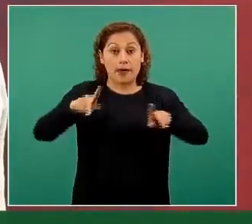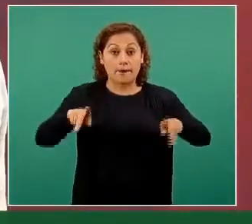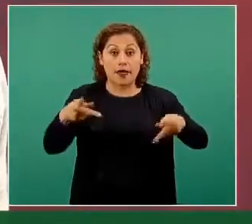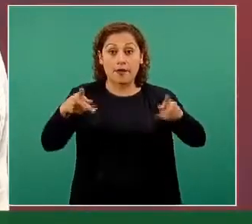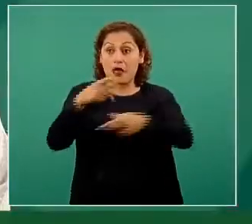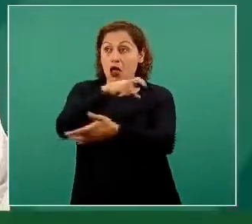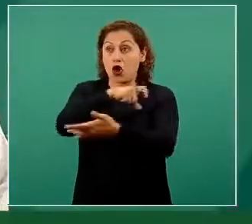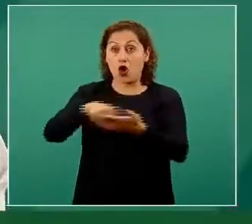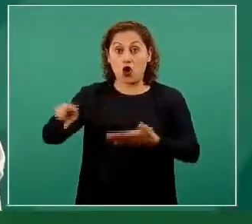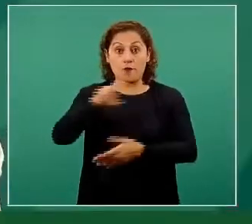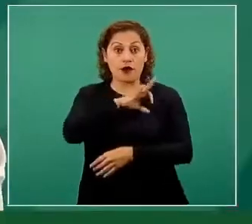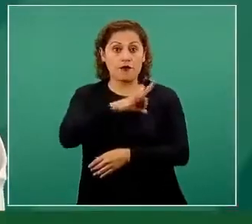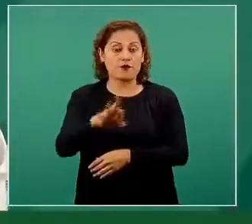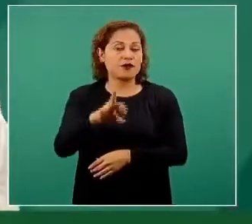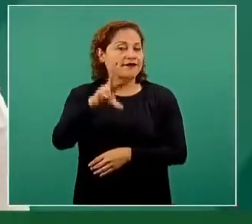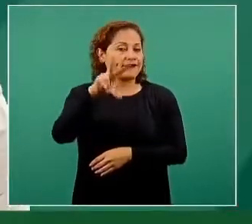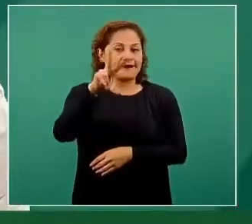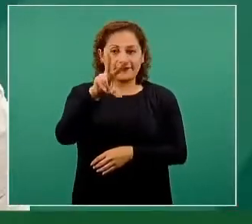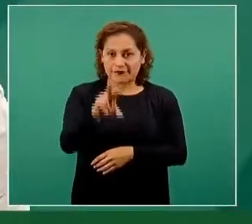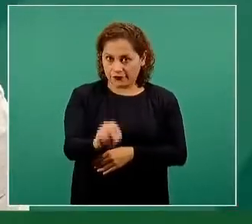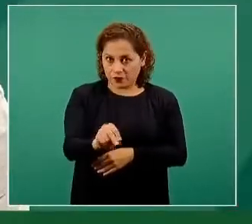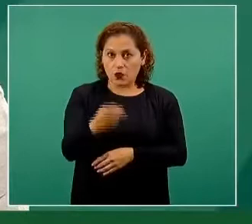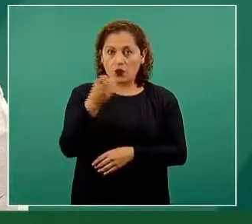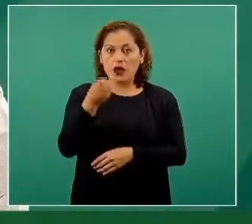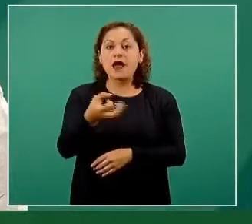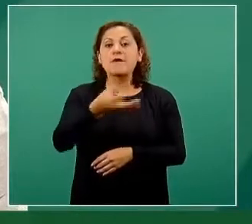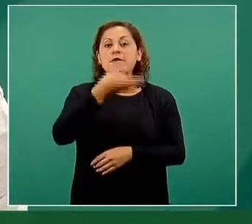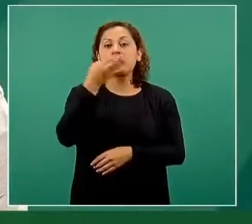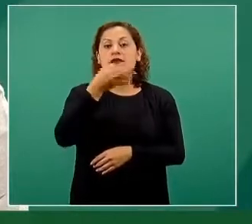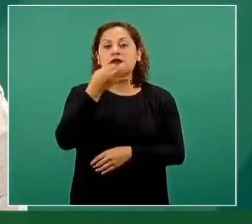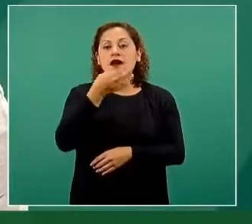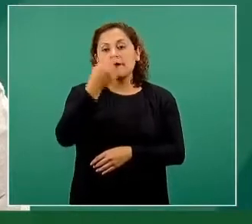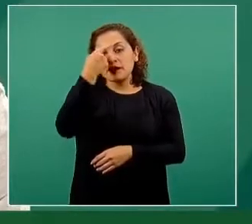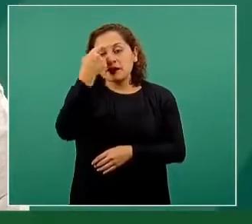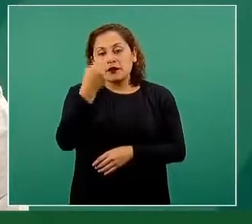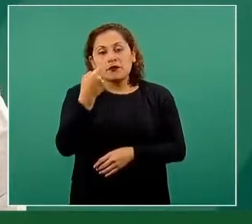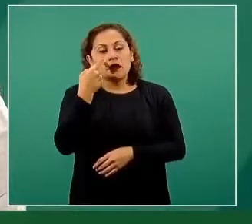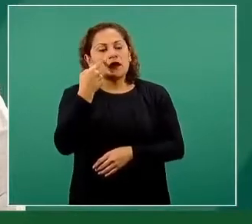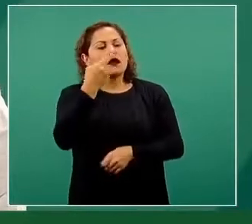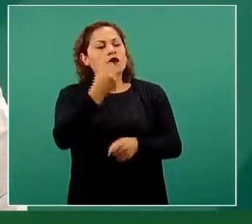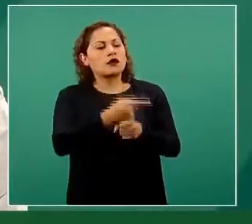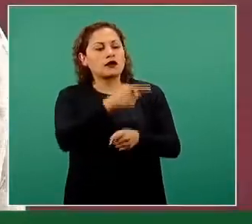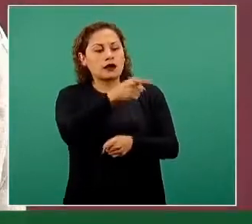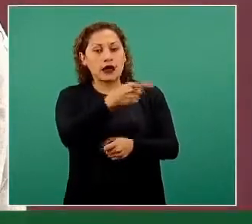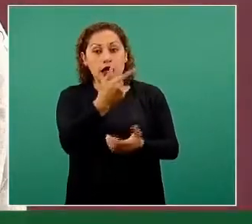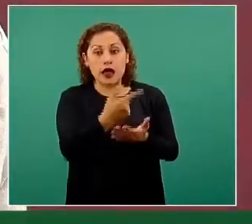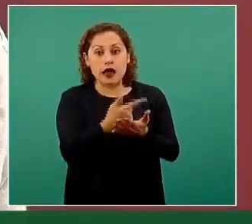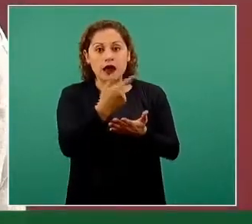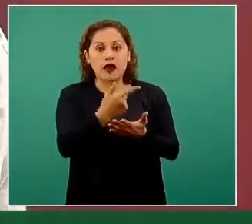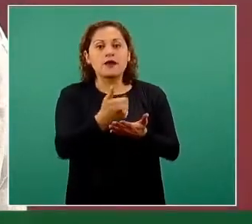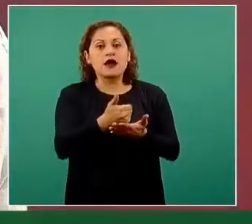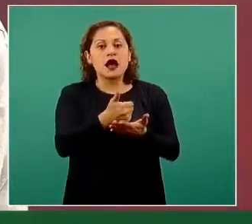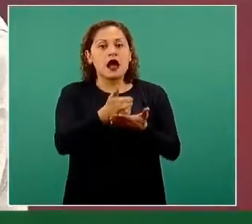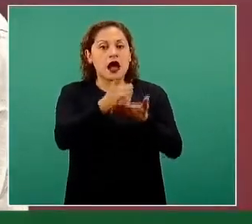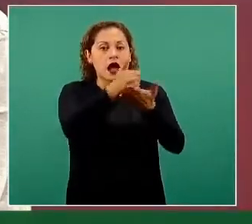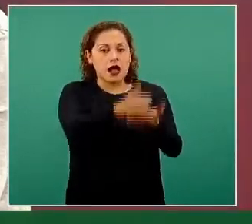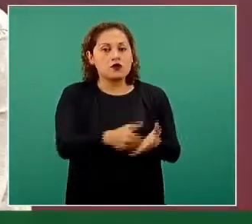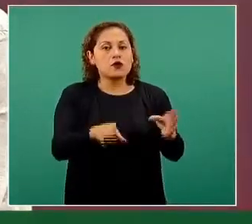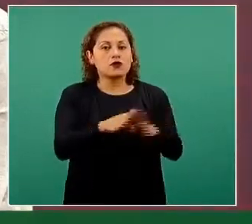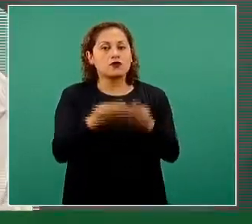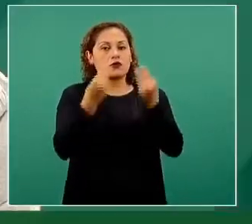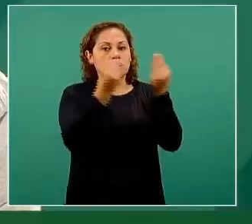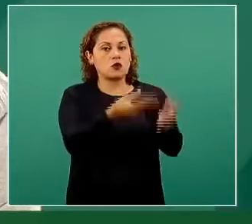autorización de comercialización, es una autorización de uso de emergencia tutelada como corresponde a este tipo de autorizaciones